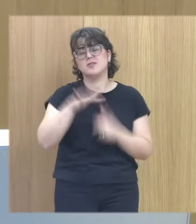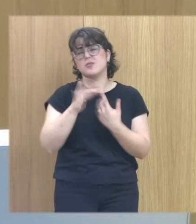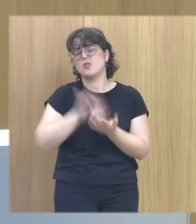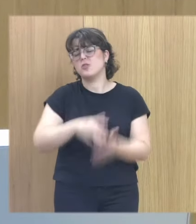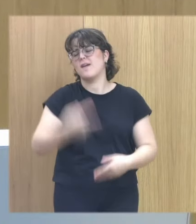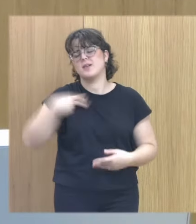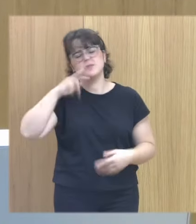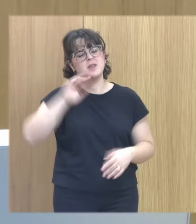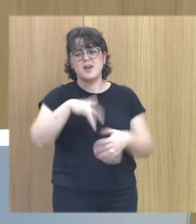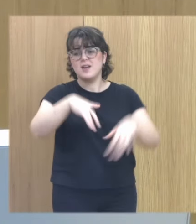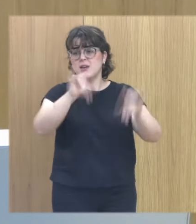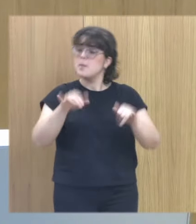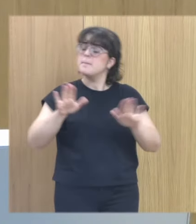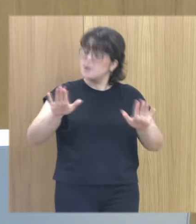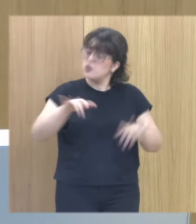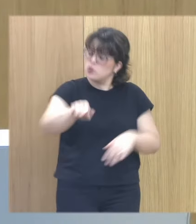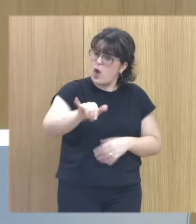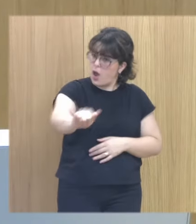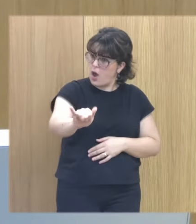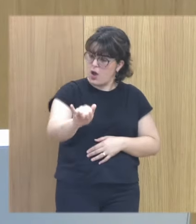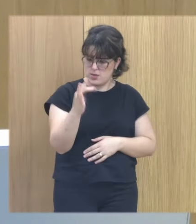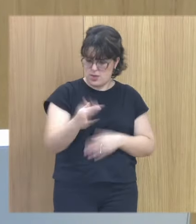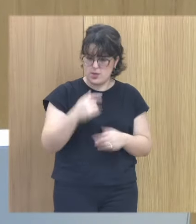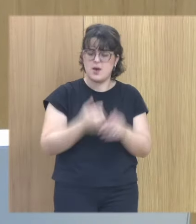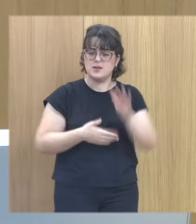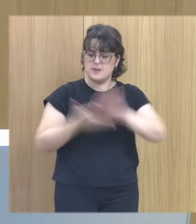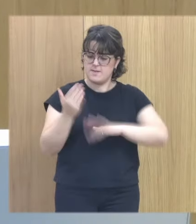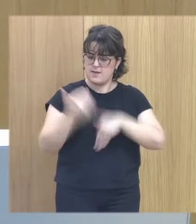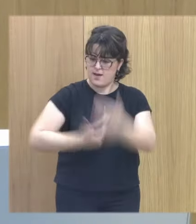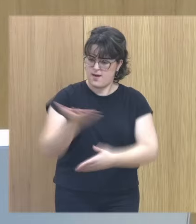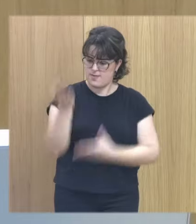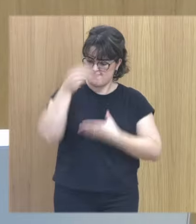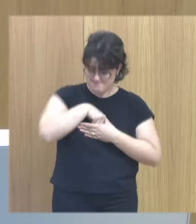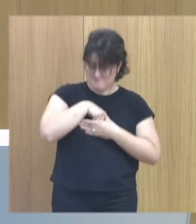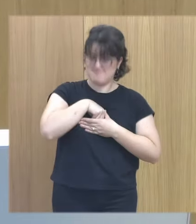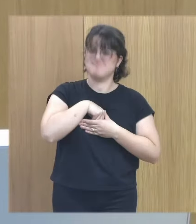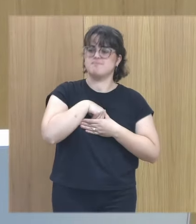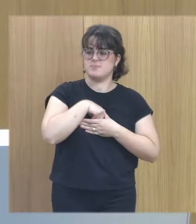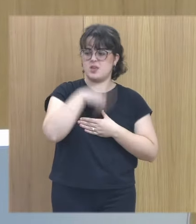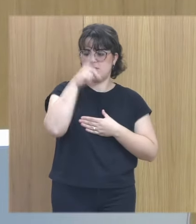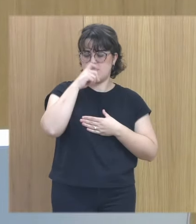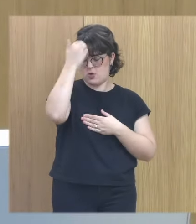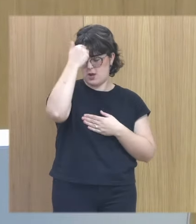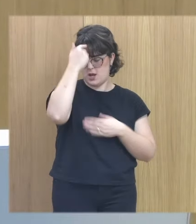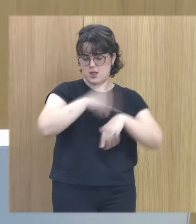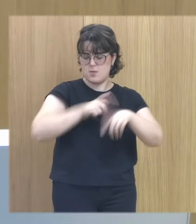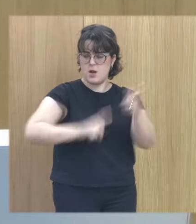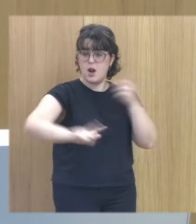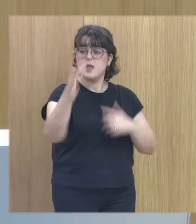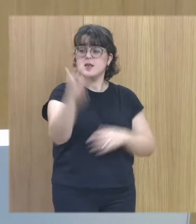y que tener pero lo tienes y no se va a ir. Es un cajón que está dentro de tu memoria a largo plazo y